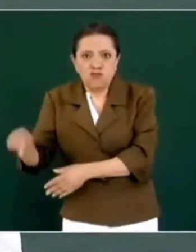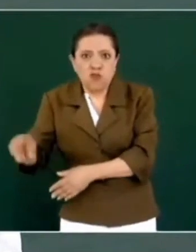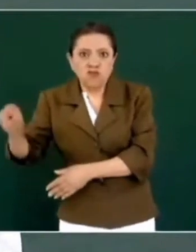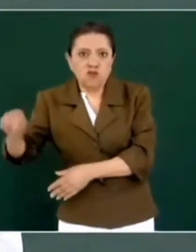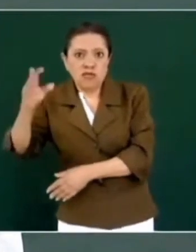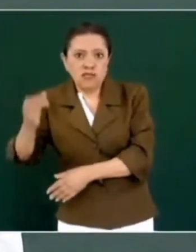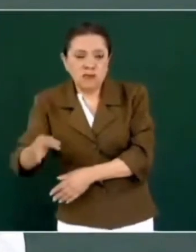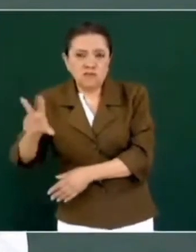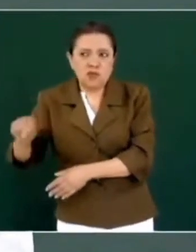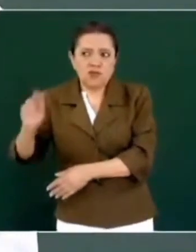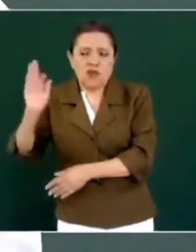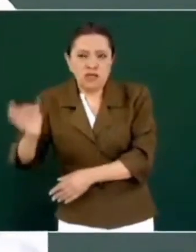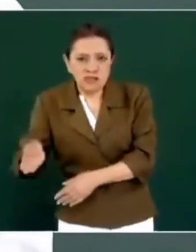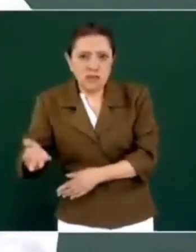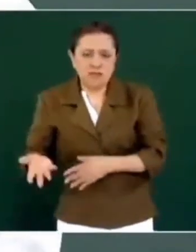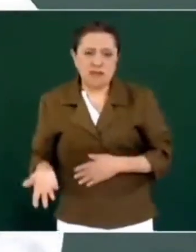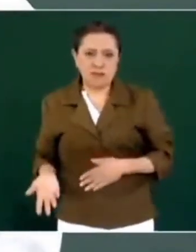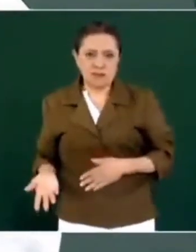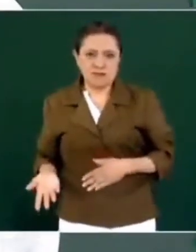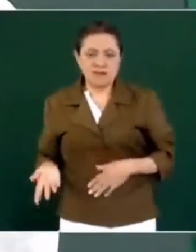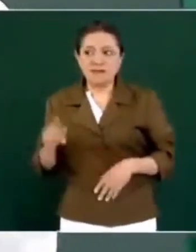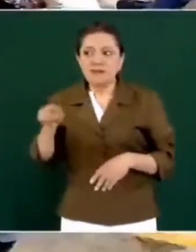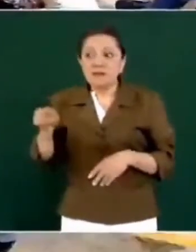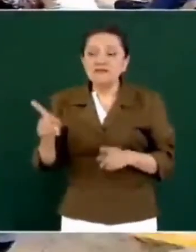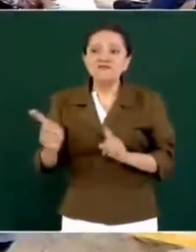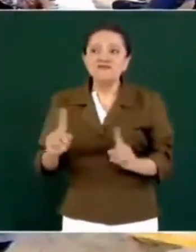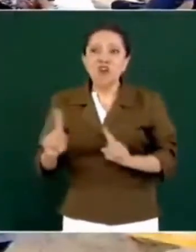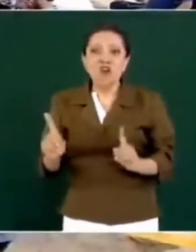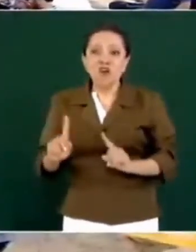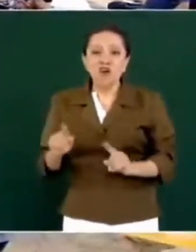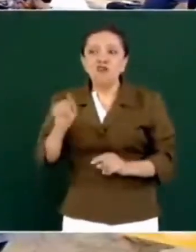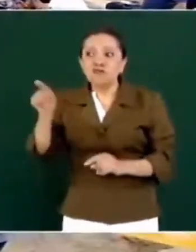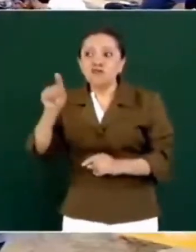diciéndoles no te esenses